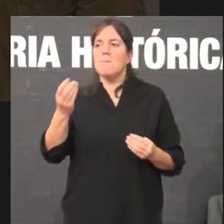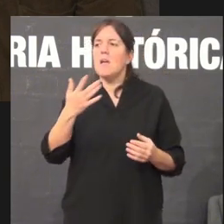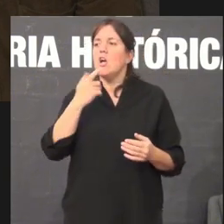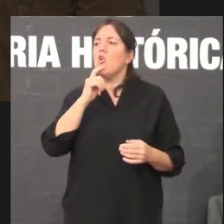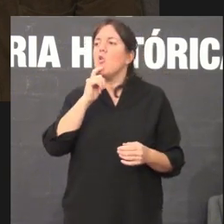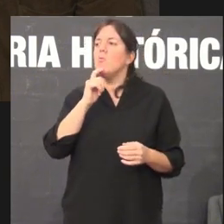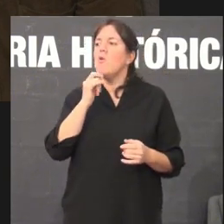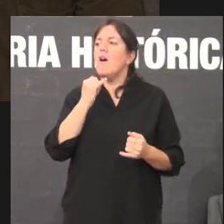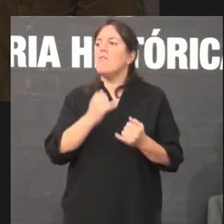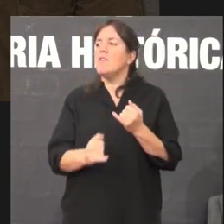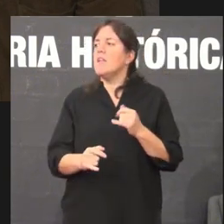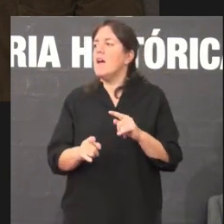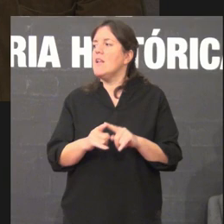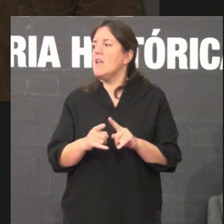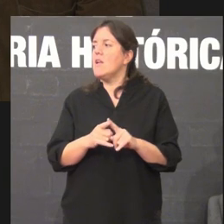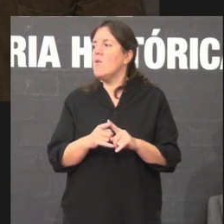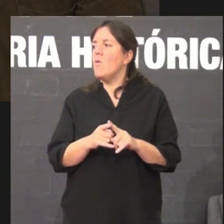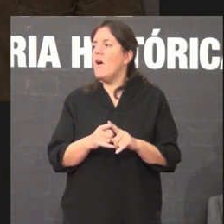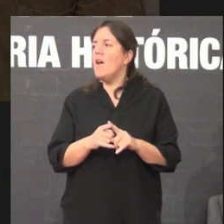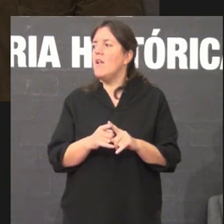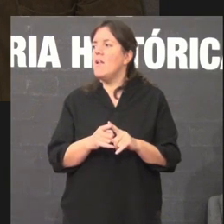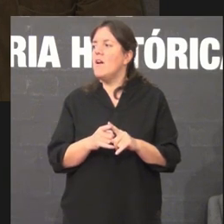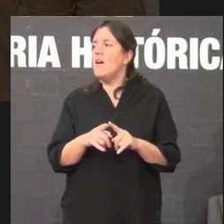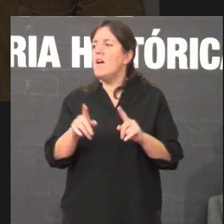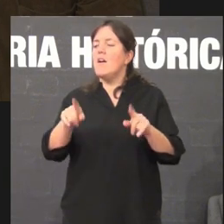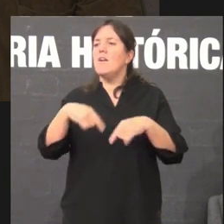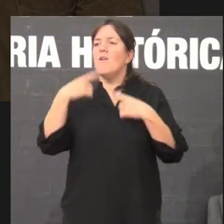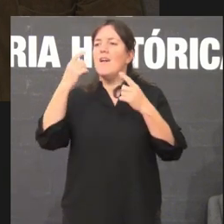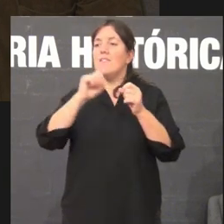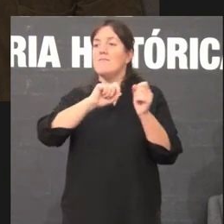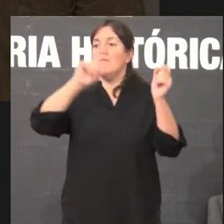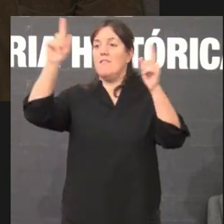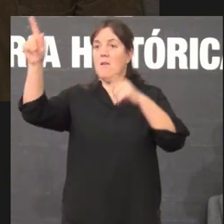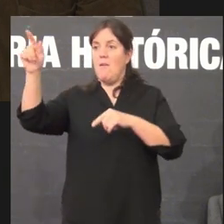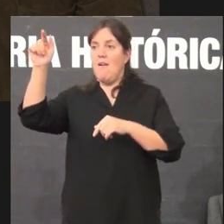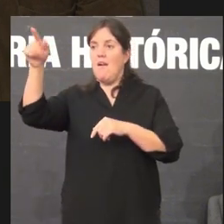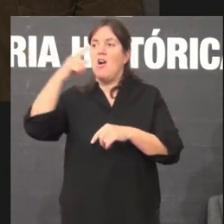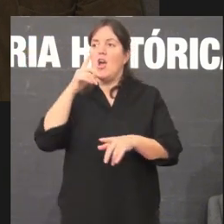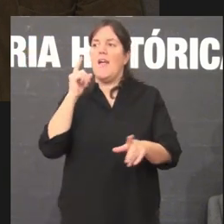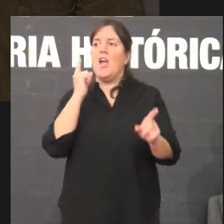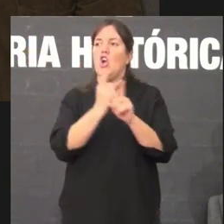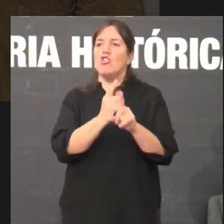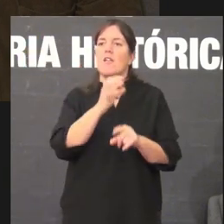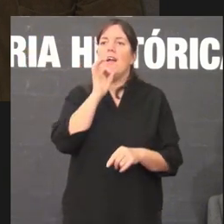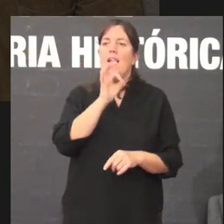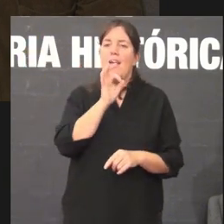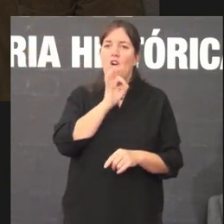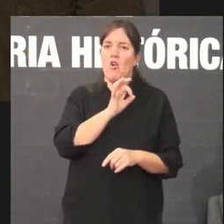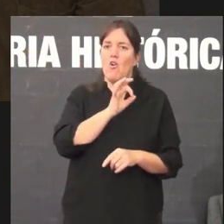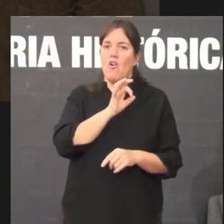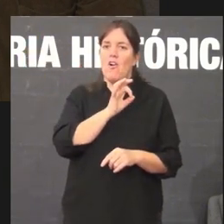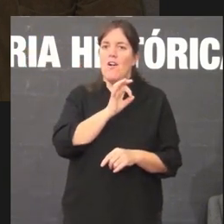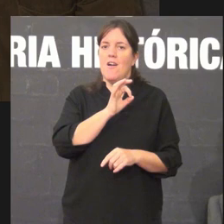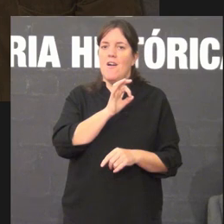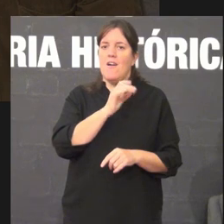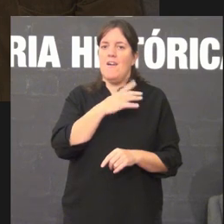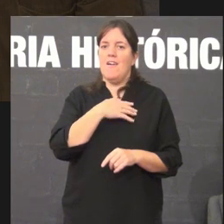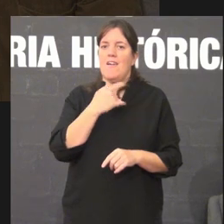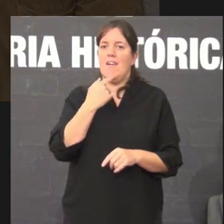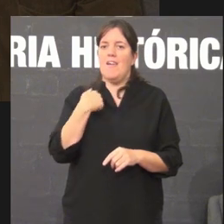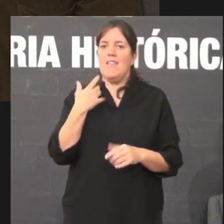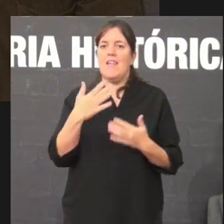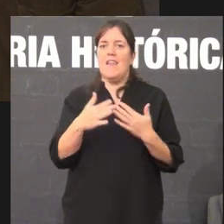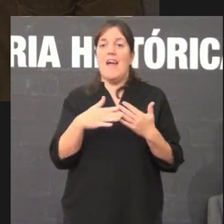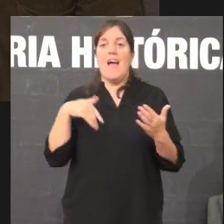frutos moito máis potentes en contra do galego do que deu todas as regras na